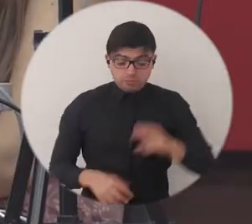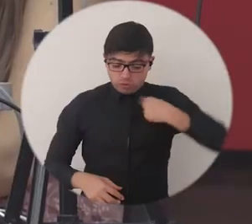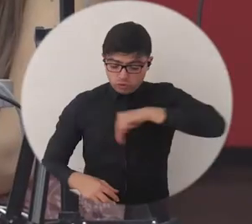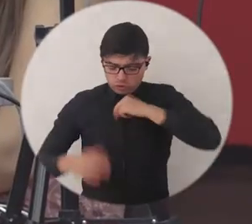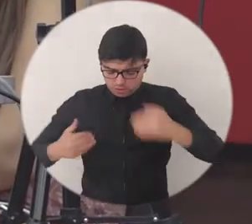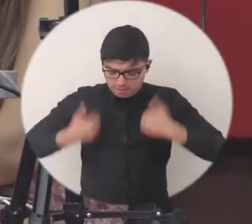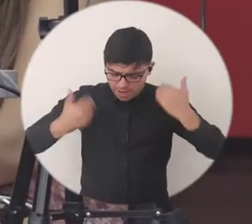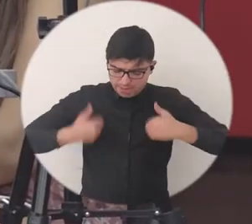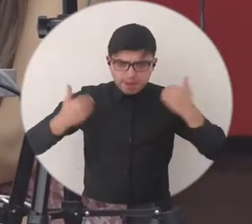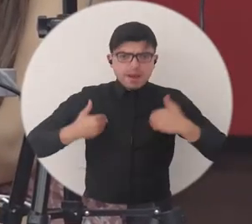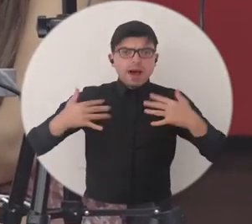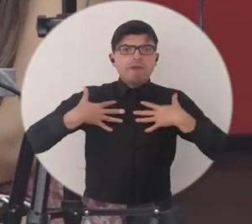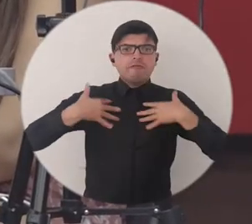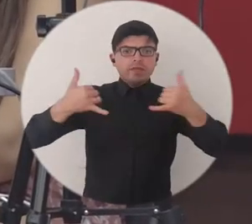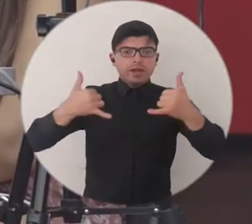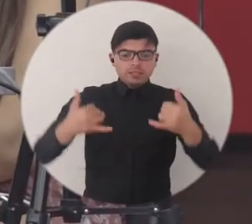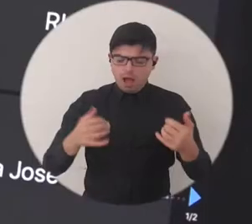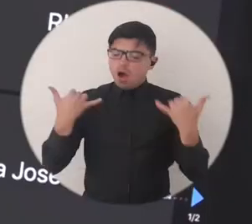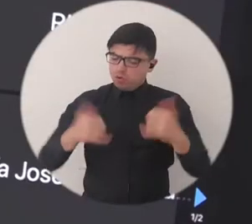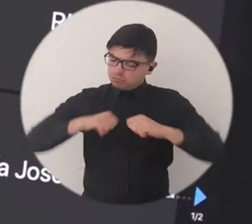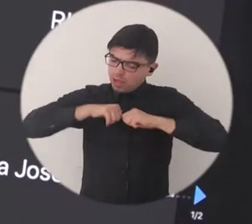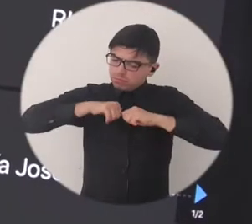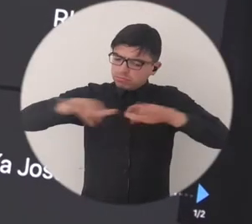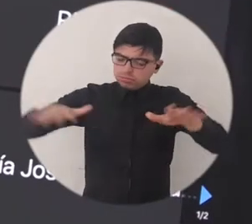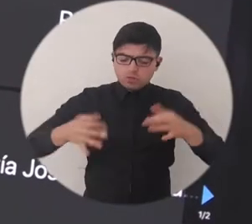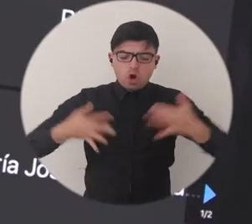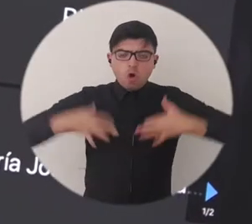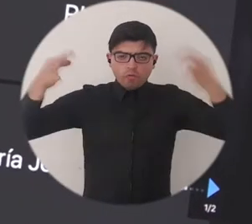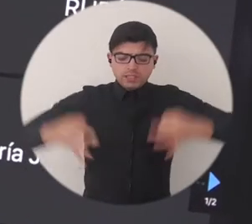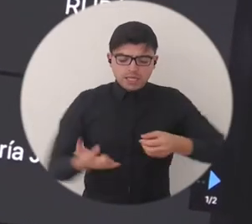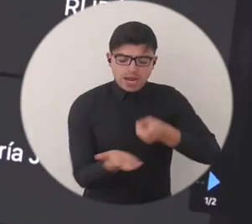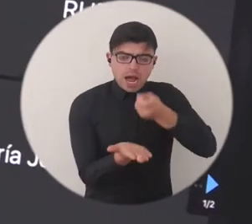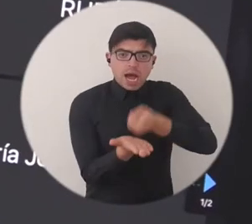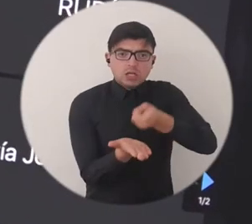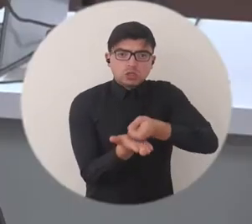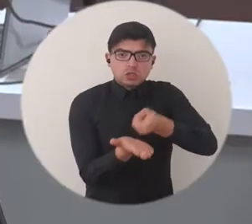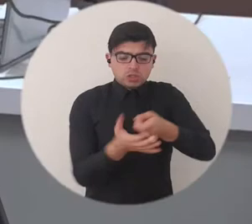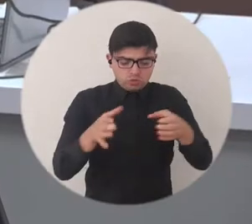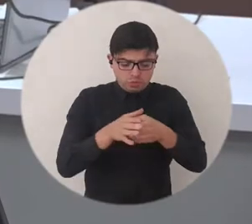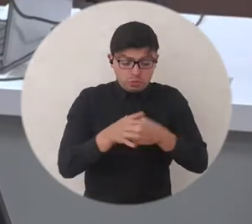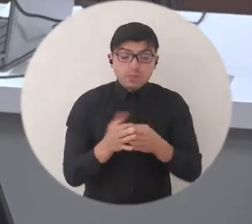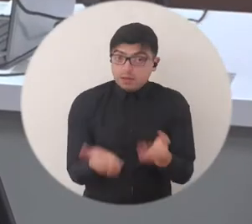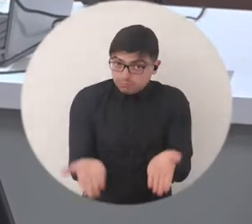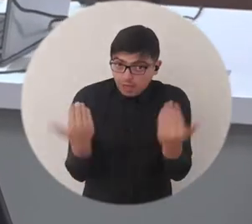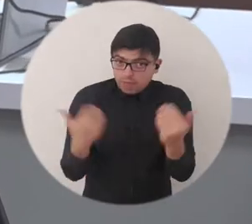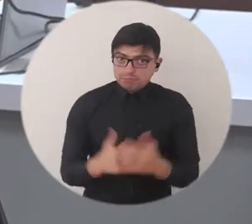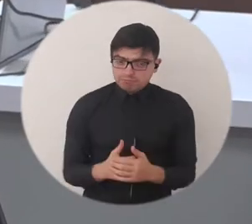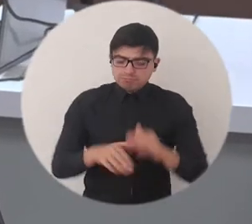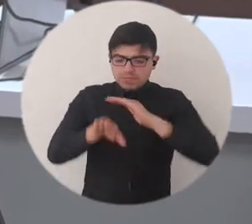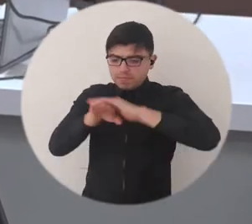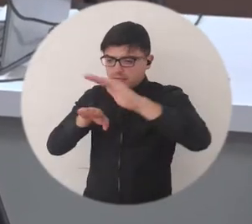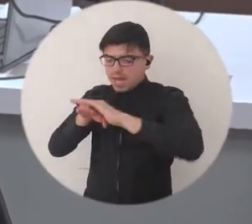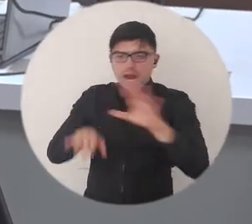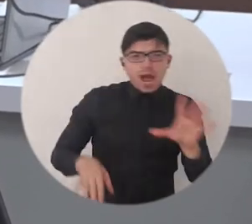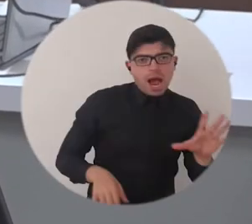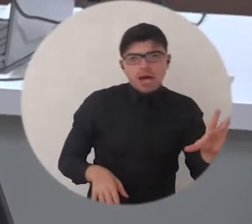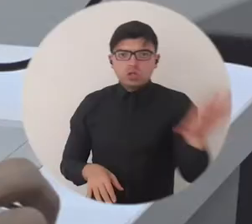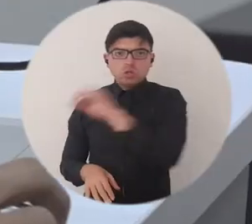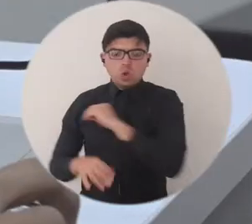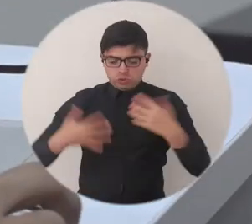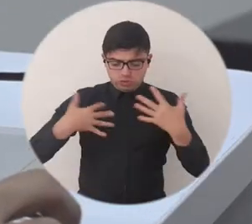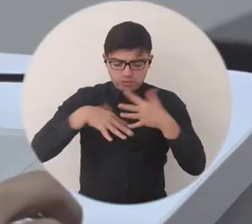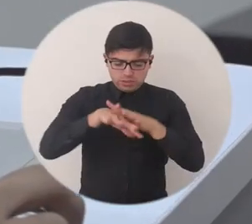Estamos muy felices de poder hacer el lanzamiento oficial de esta asociación entonces nada, los invitamos a todos a que estén